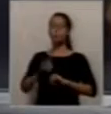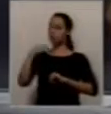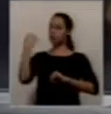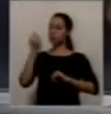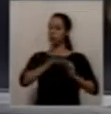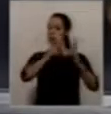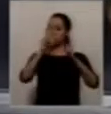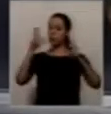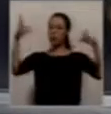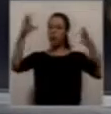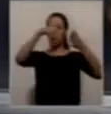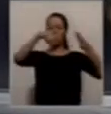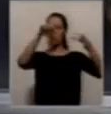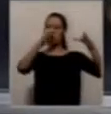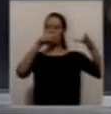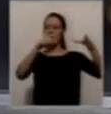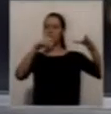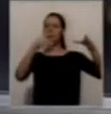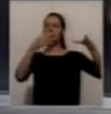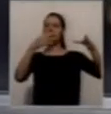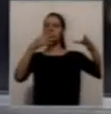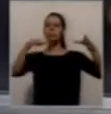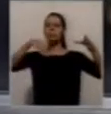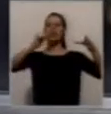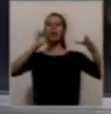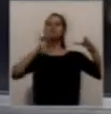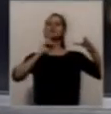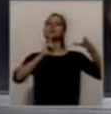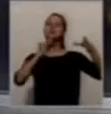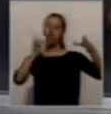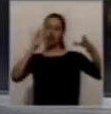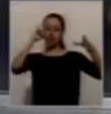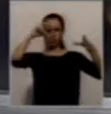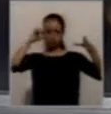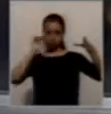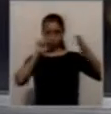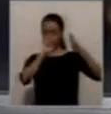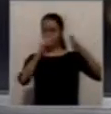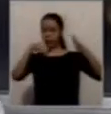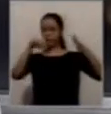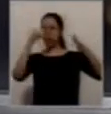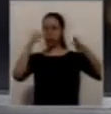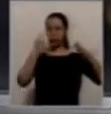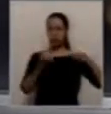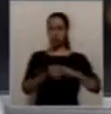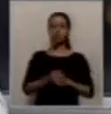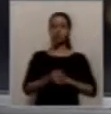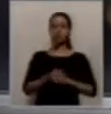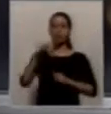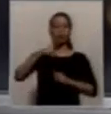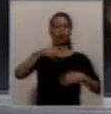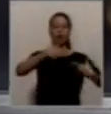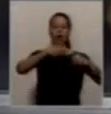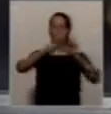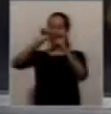municipal, lo que teníamos que hacer era un centro deportivo municipal. Y ahora que ha venido la plata la semana pasada para hacer el matadero en Rawson, donde va a ir y va a ser